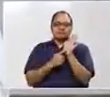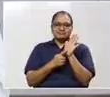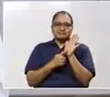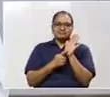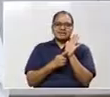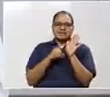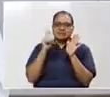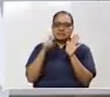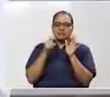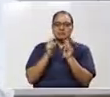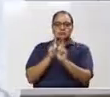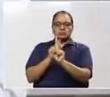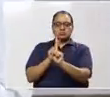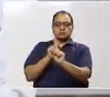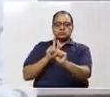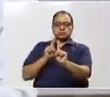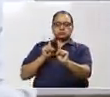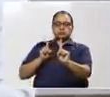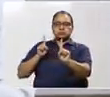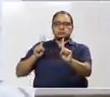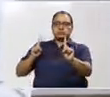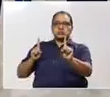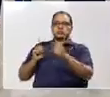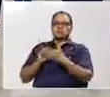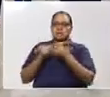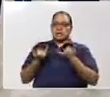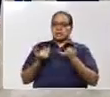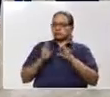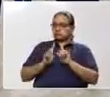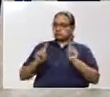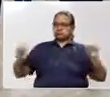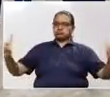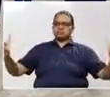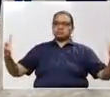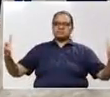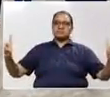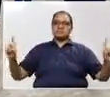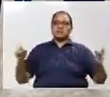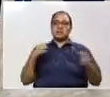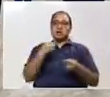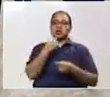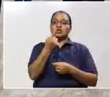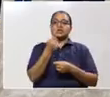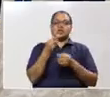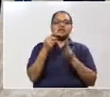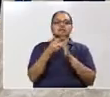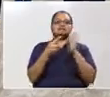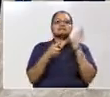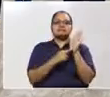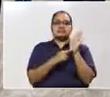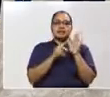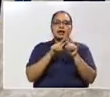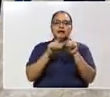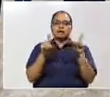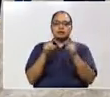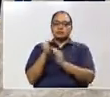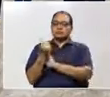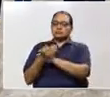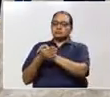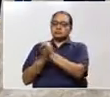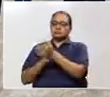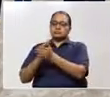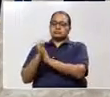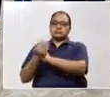aprender a mantener la distancia, por eso estamos aquí distantes, porque así lo dicen las reglas, pero también lavarnos frecuentemente